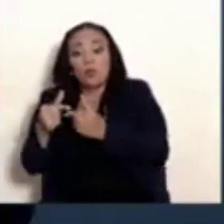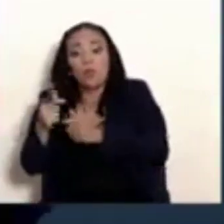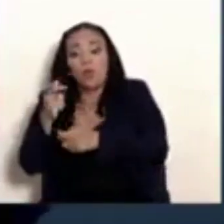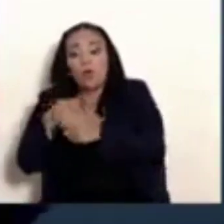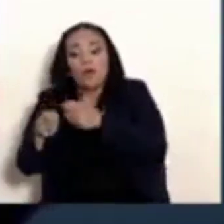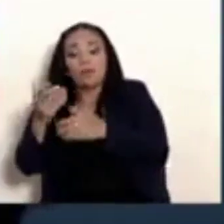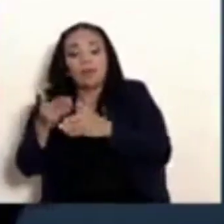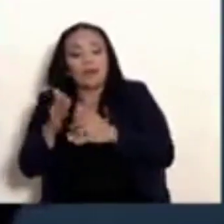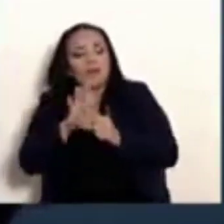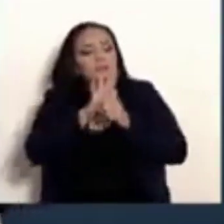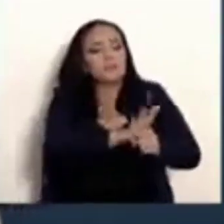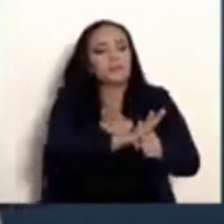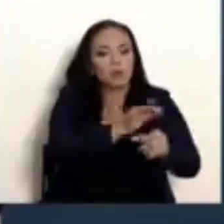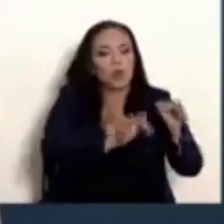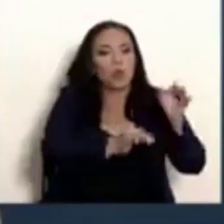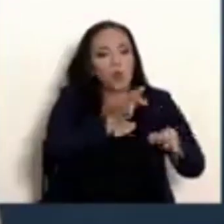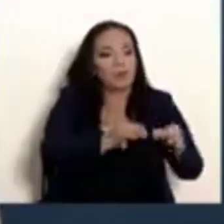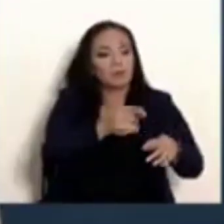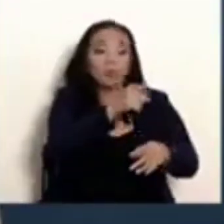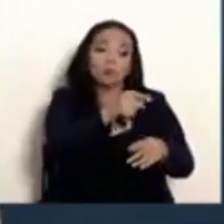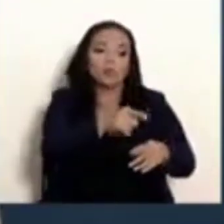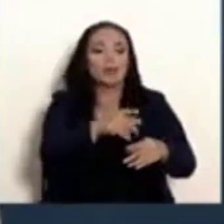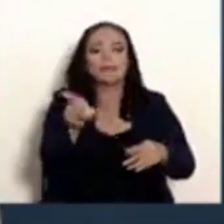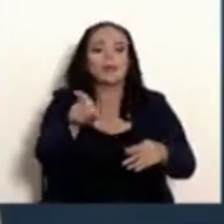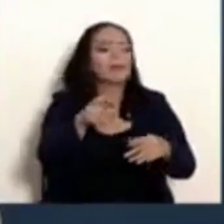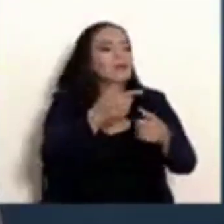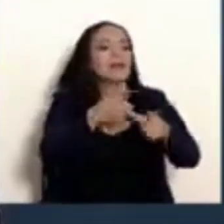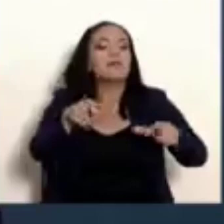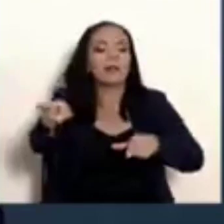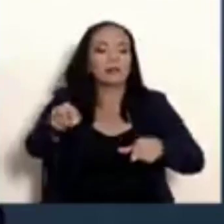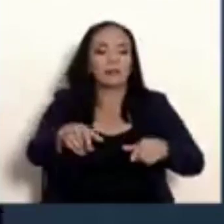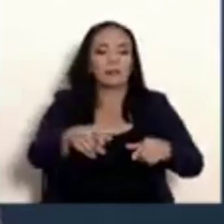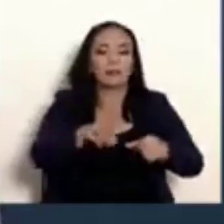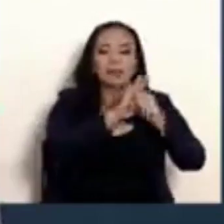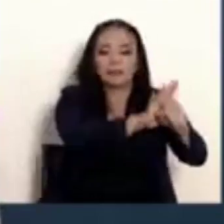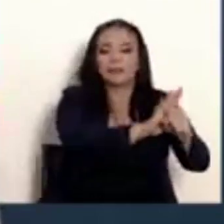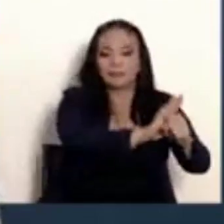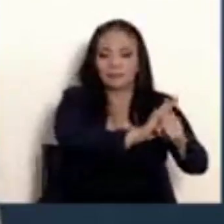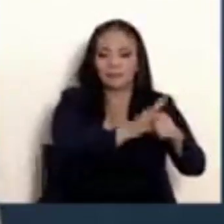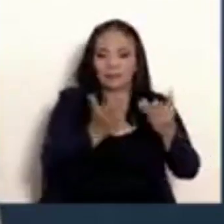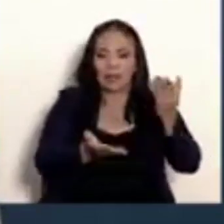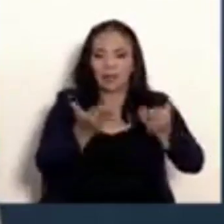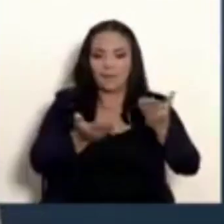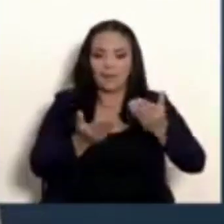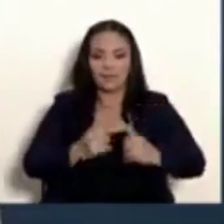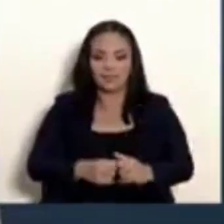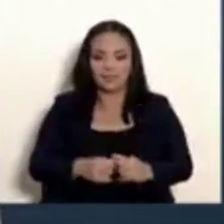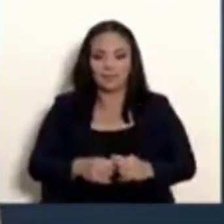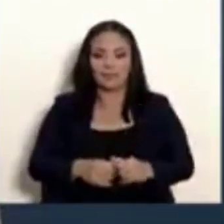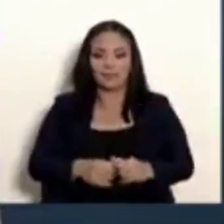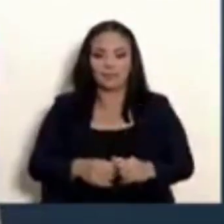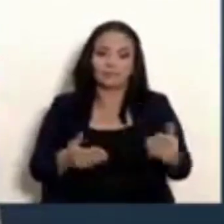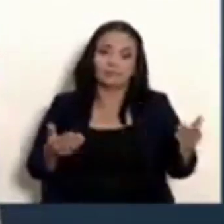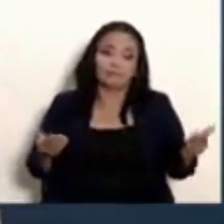o, y como usted tiene discreción, es sujeto de presión y a veces de corrupción.